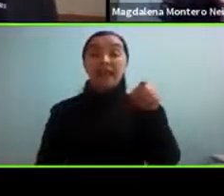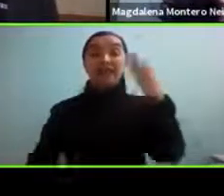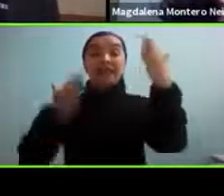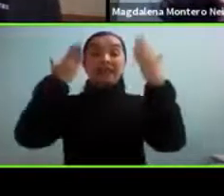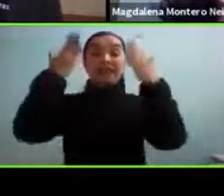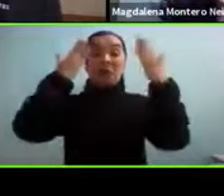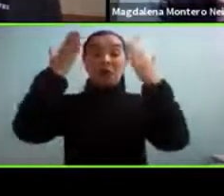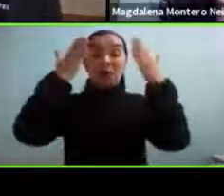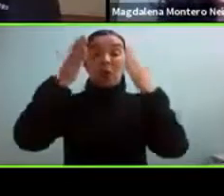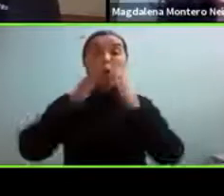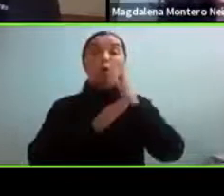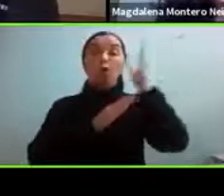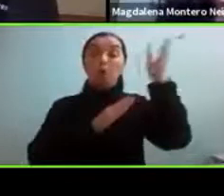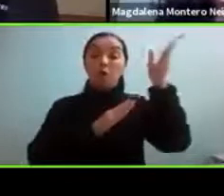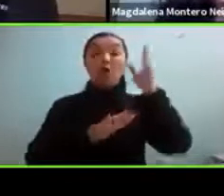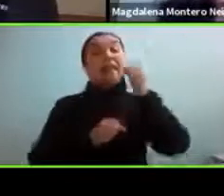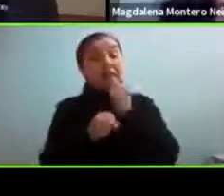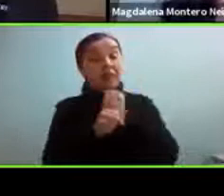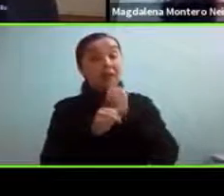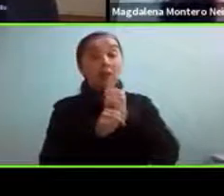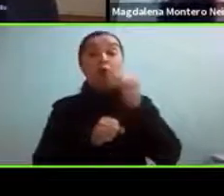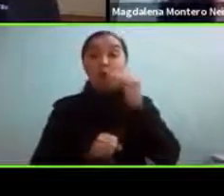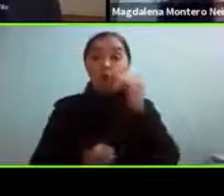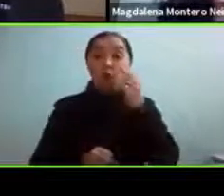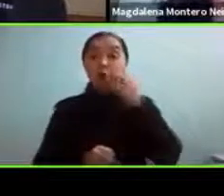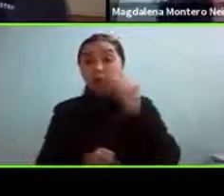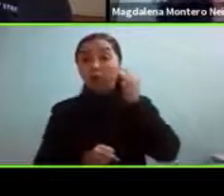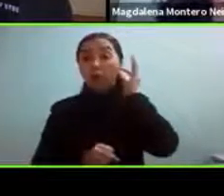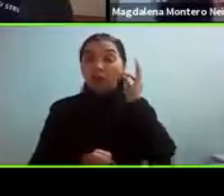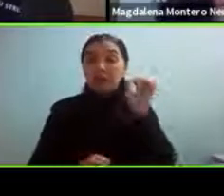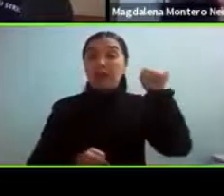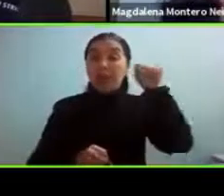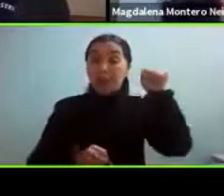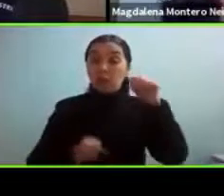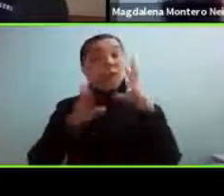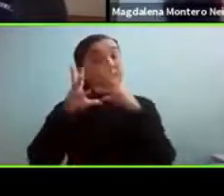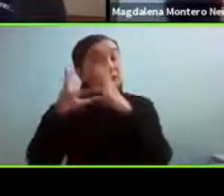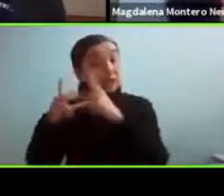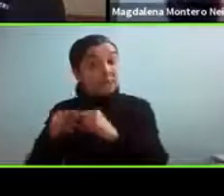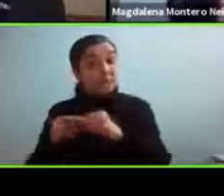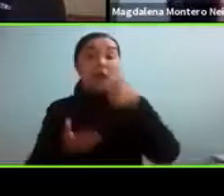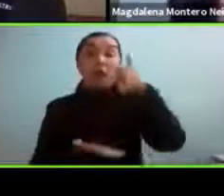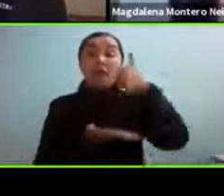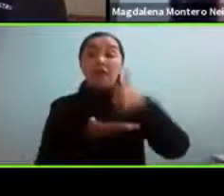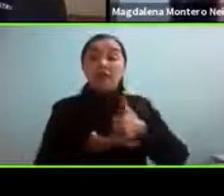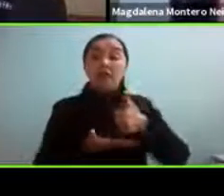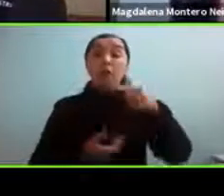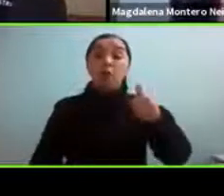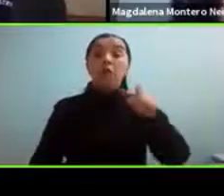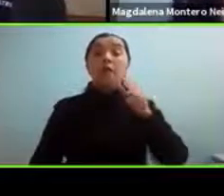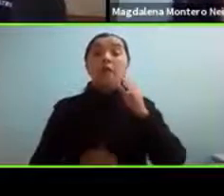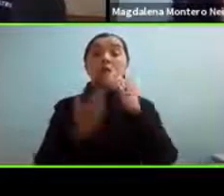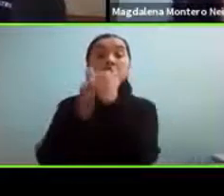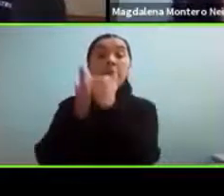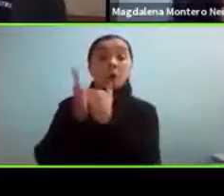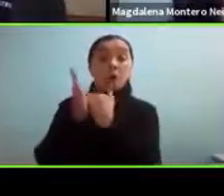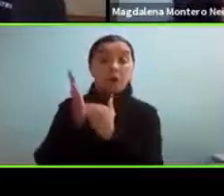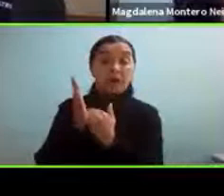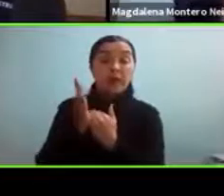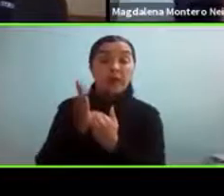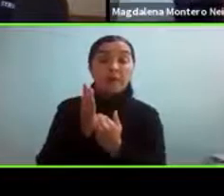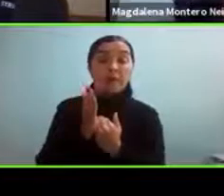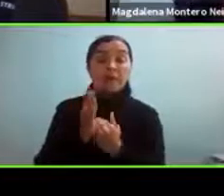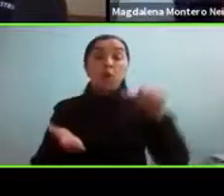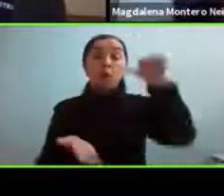niños y niñas autistas y su familia. Actualmente es director de programa en el Head Forward Center, un centro que se